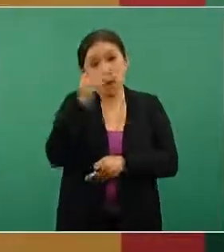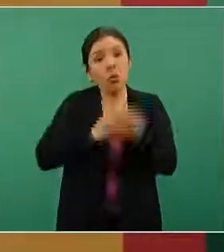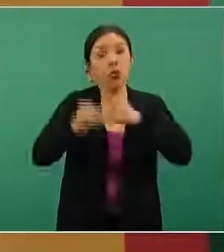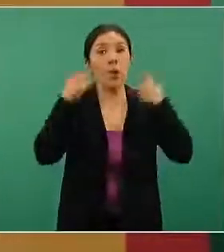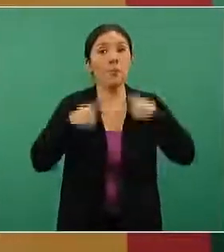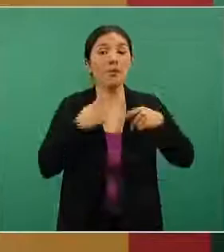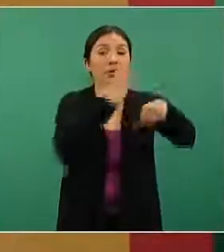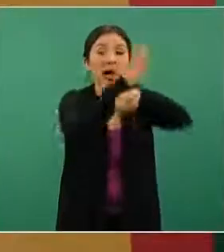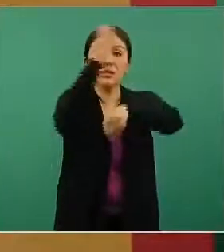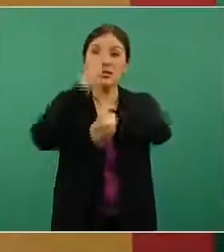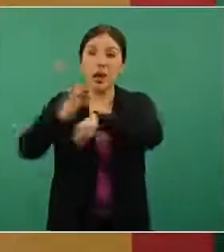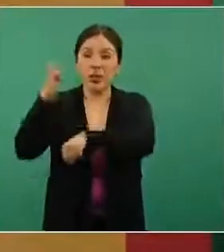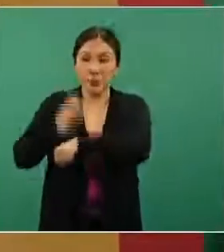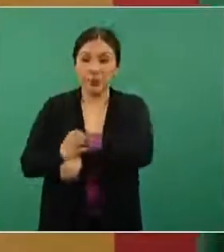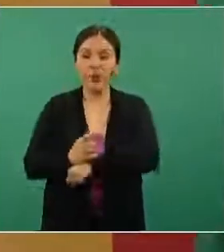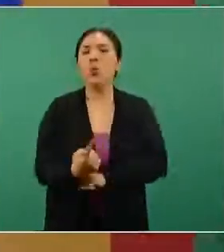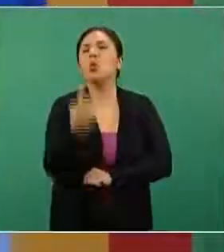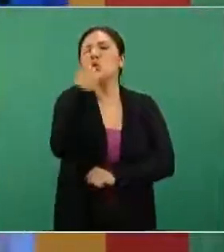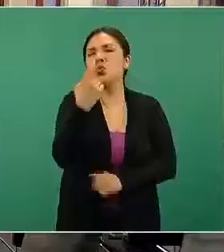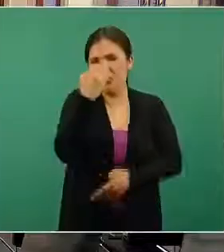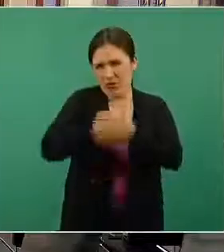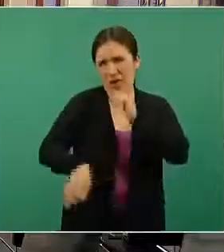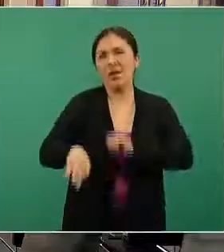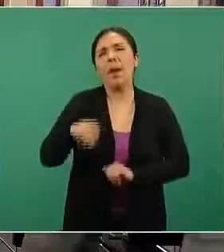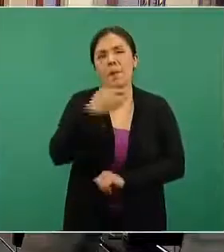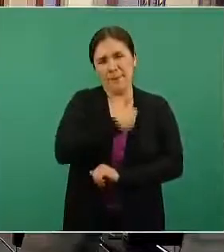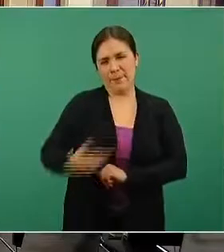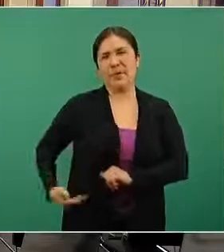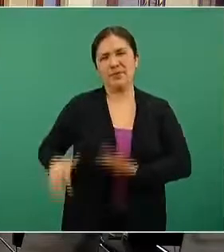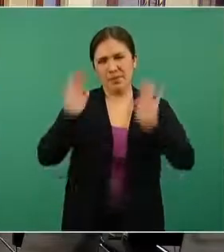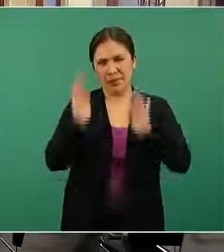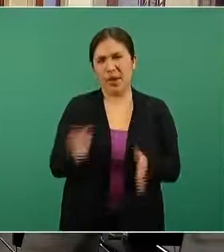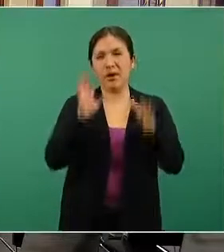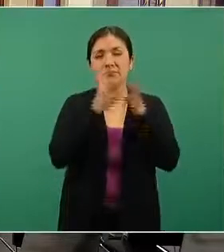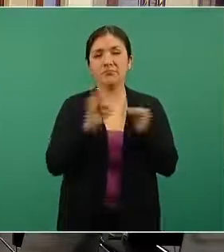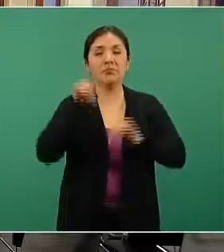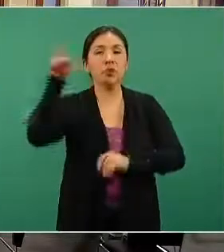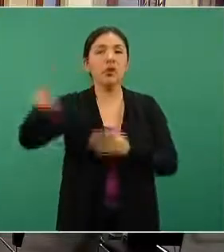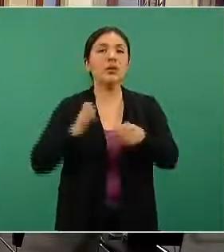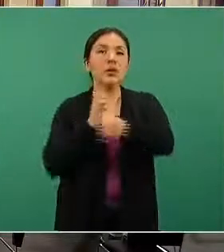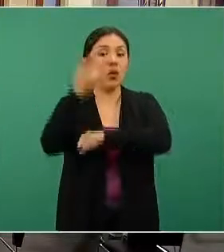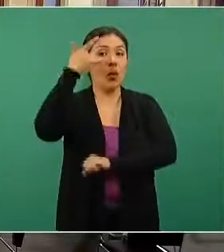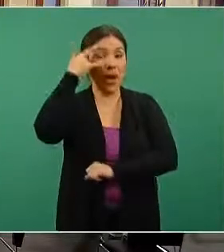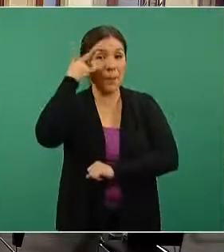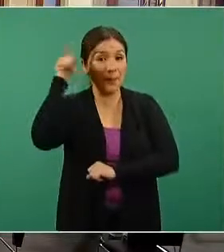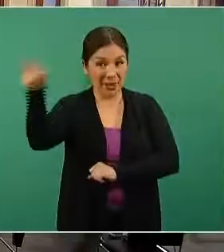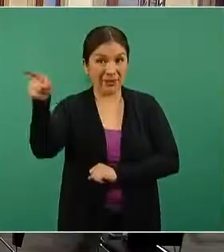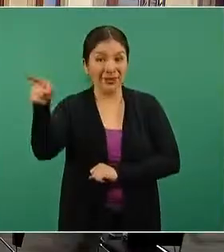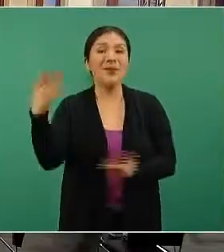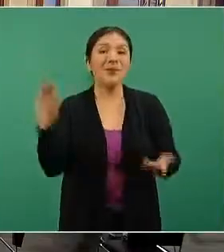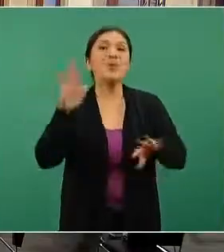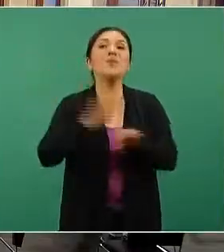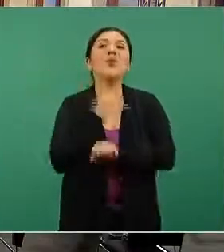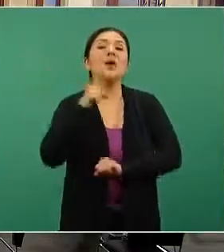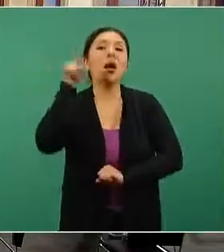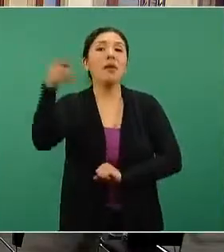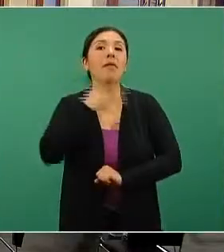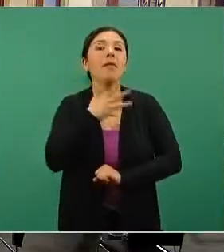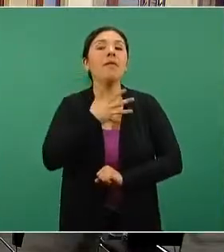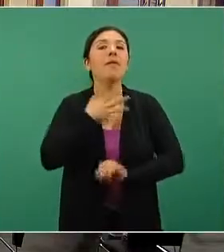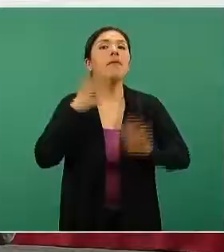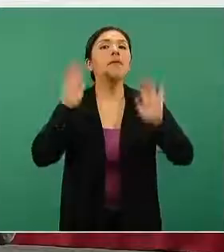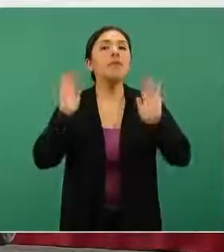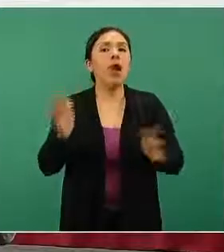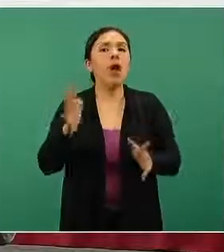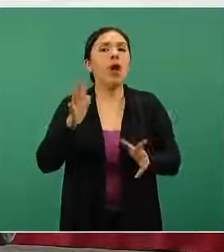todas las entidades. Con una excepción que comentó el presidente, que es Campeche. Dado que en Campeche tenemos ya